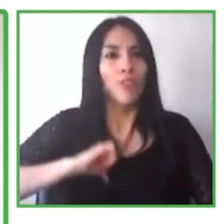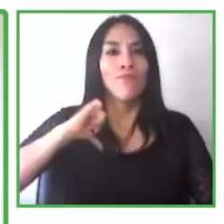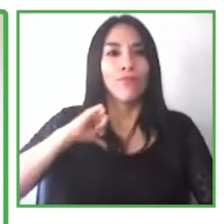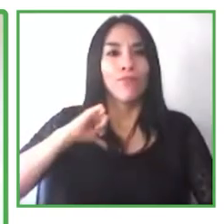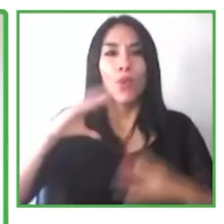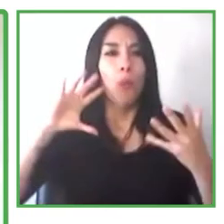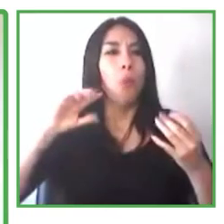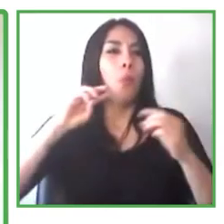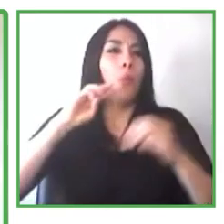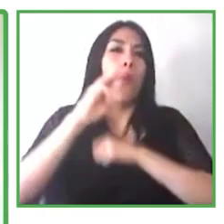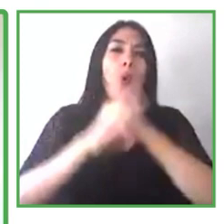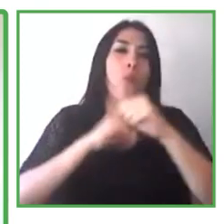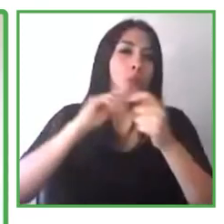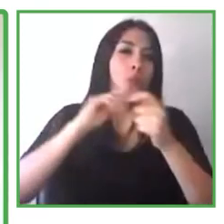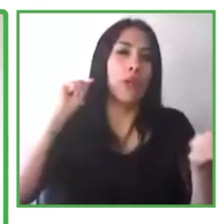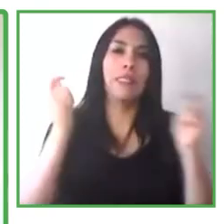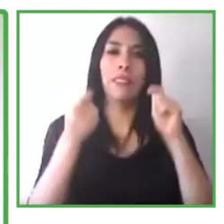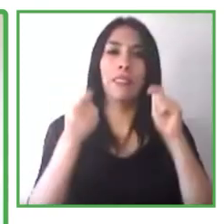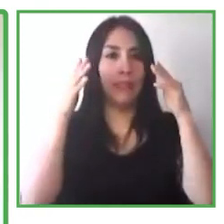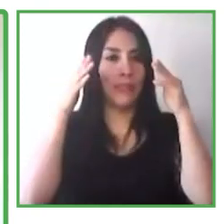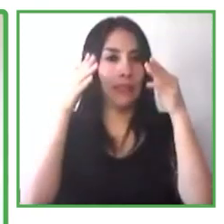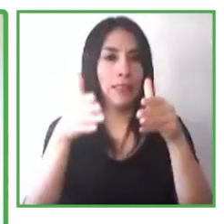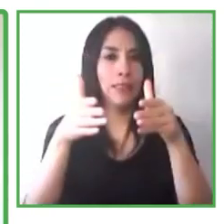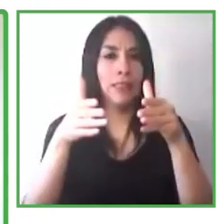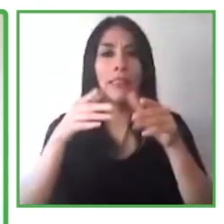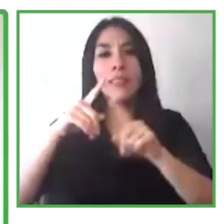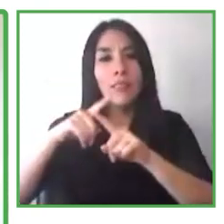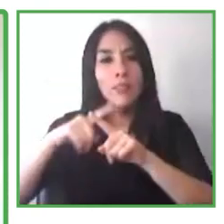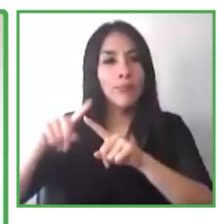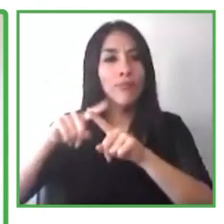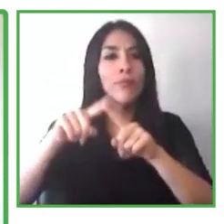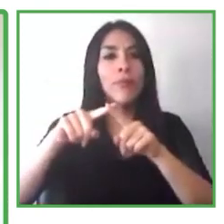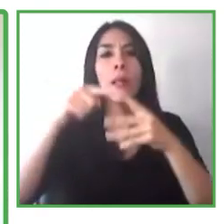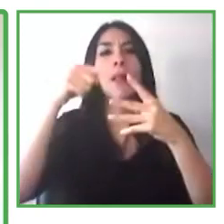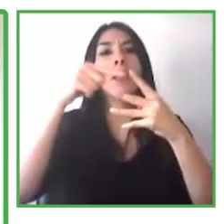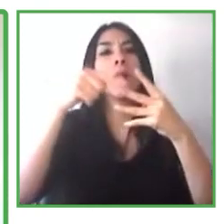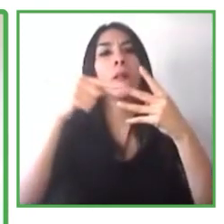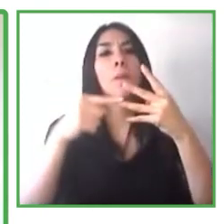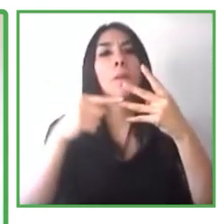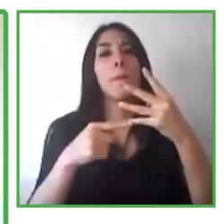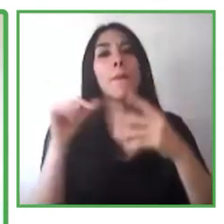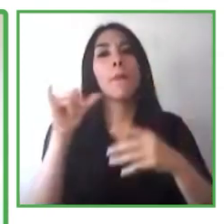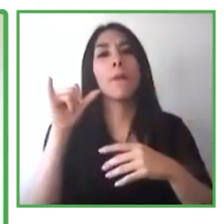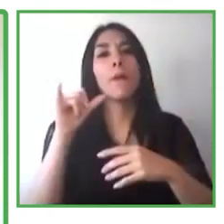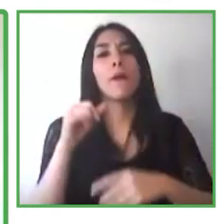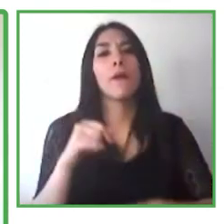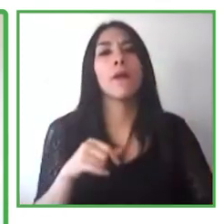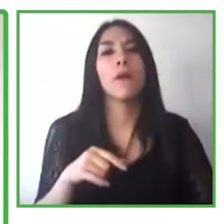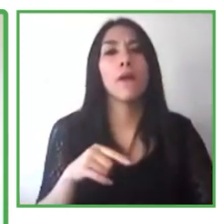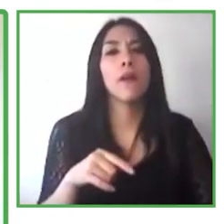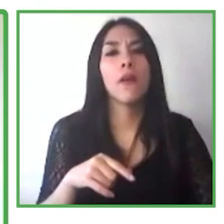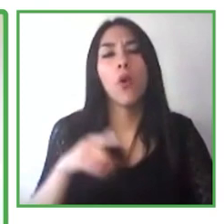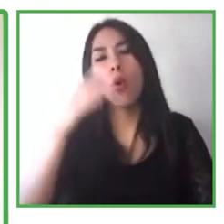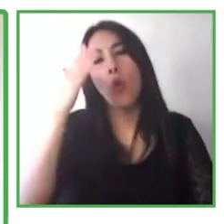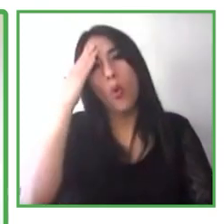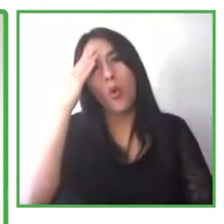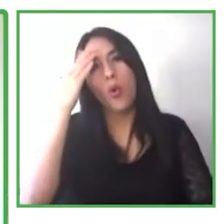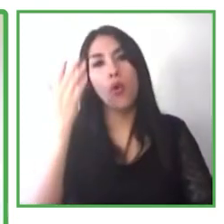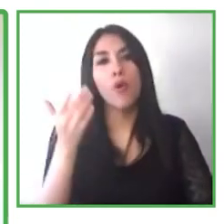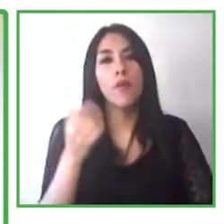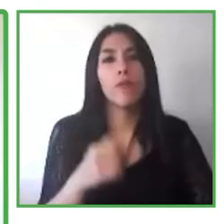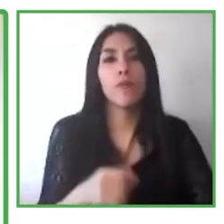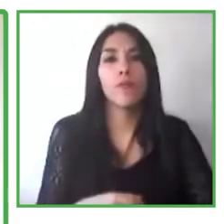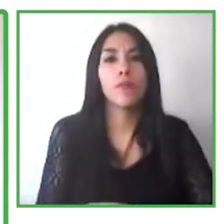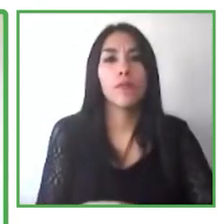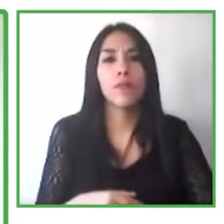de neurodiversidades que nos ayudan a desarrollar nuevos apoyos para